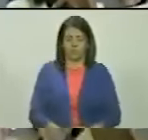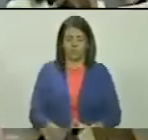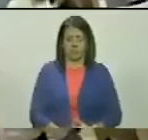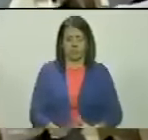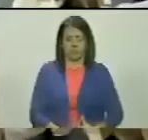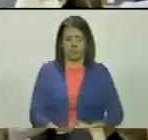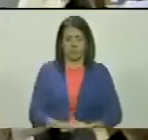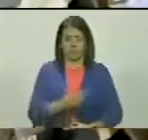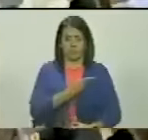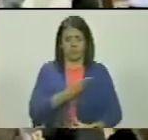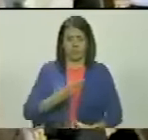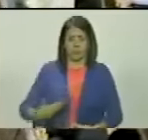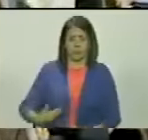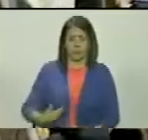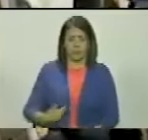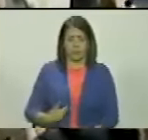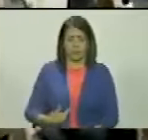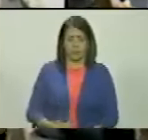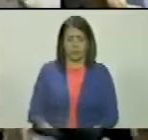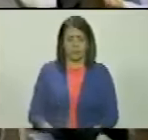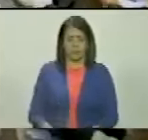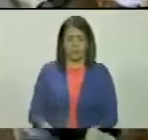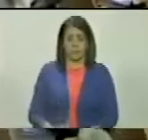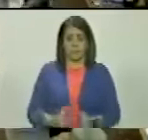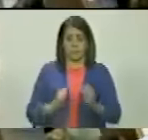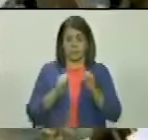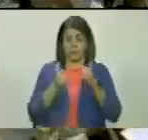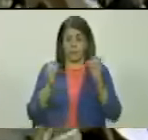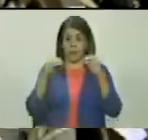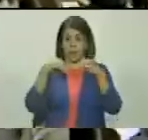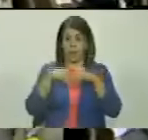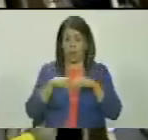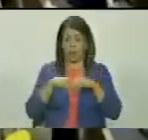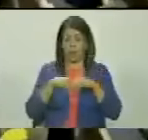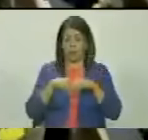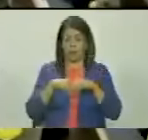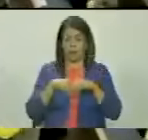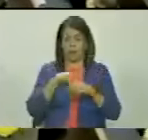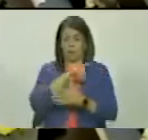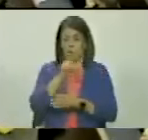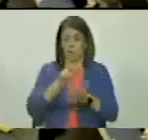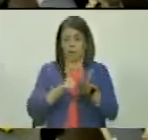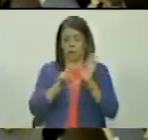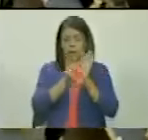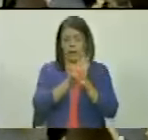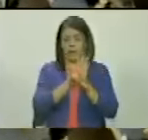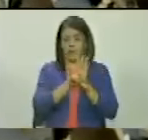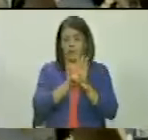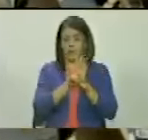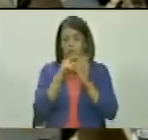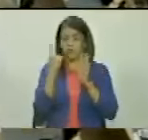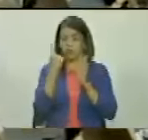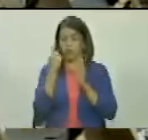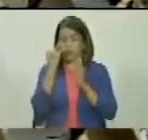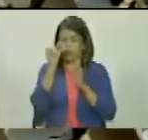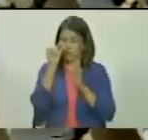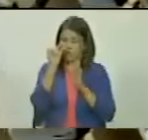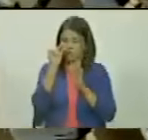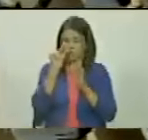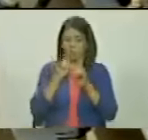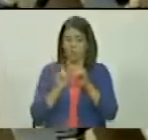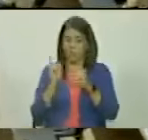presidente en principio que estamos de acuerdo con la totalidad de la ley solo un